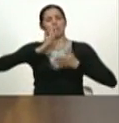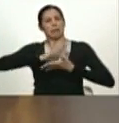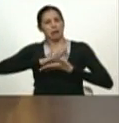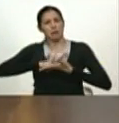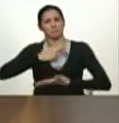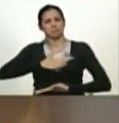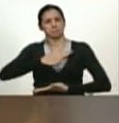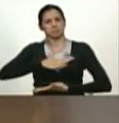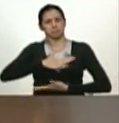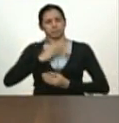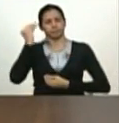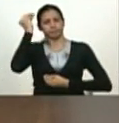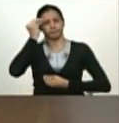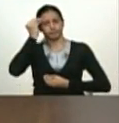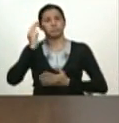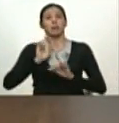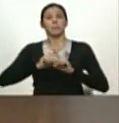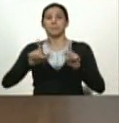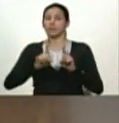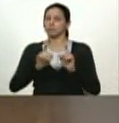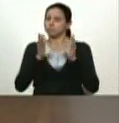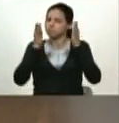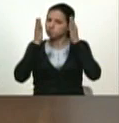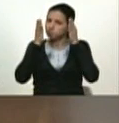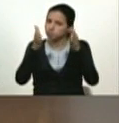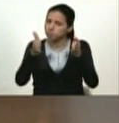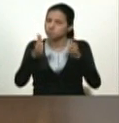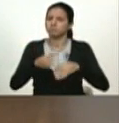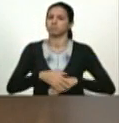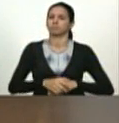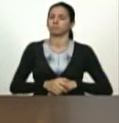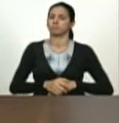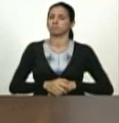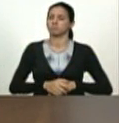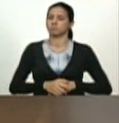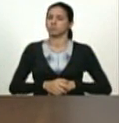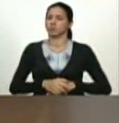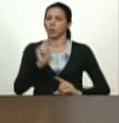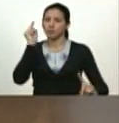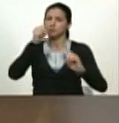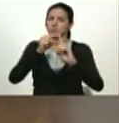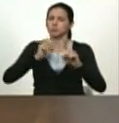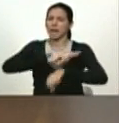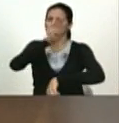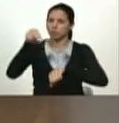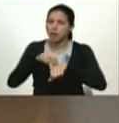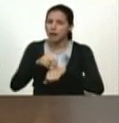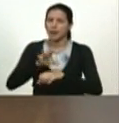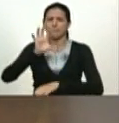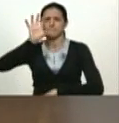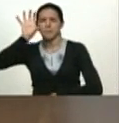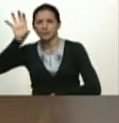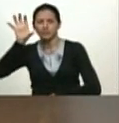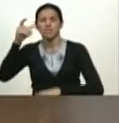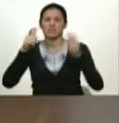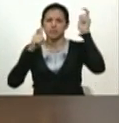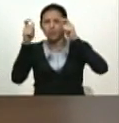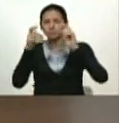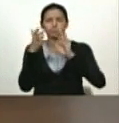tranquilidad, pero con mucho espíritu nacional, patriótico, bolivariano, chavista,